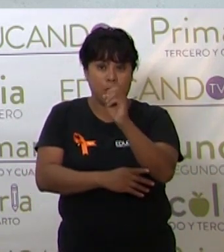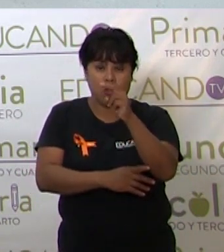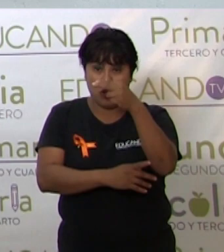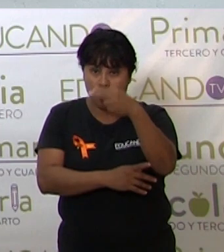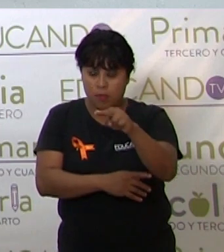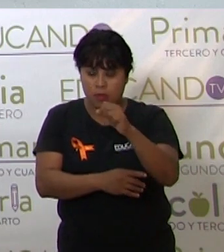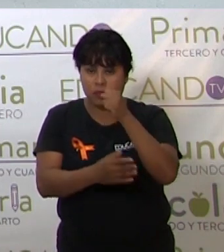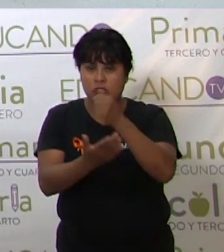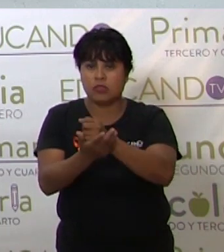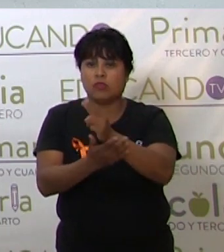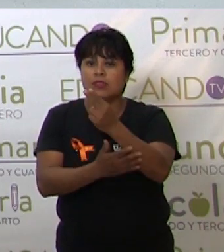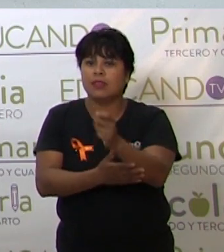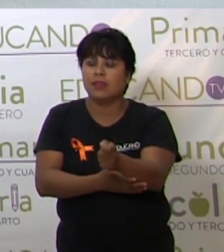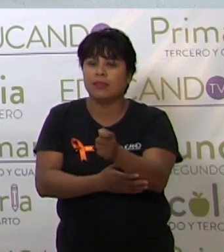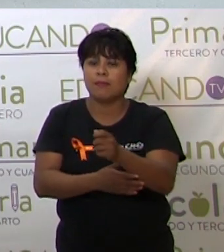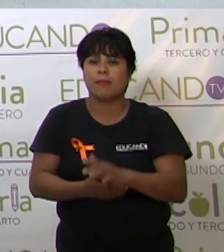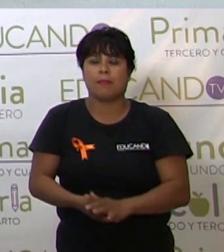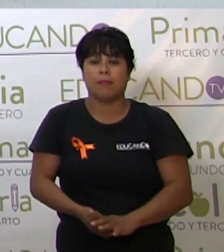entonces, son